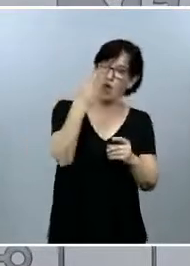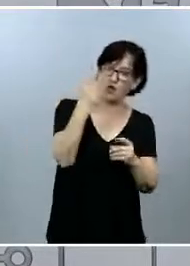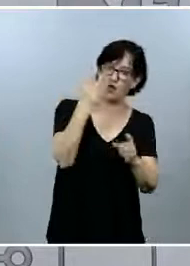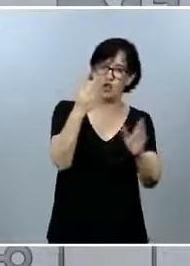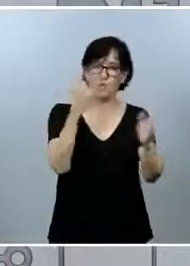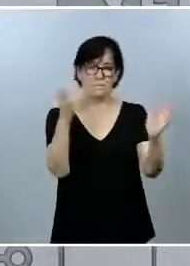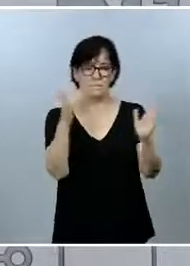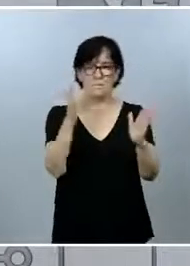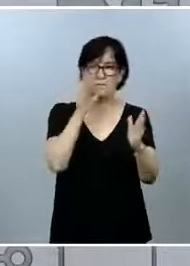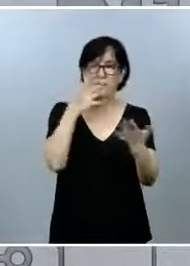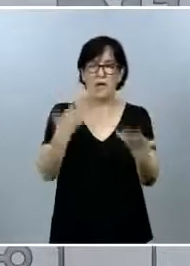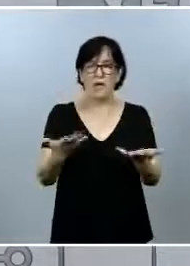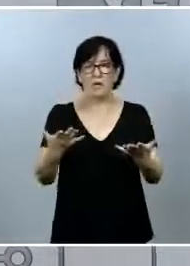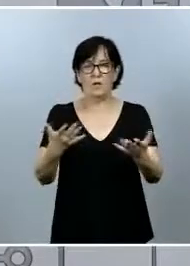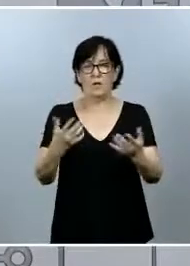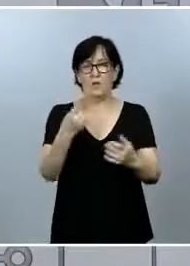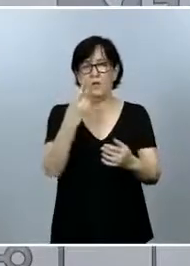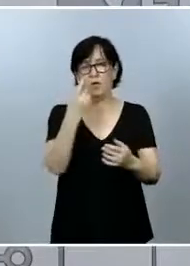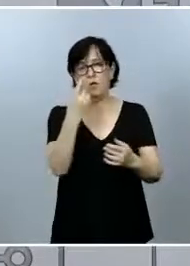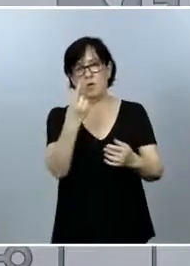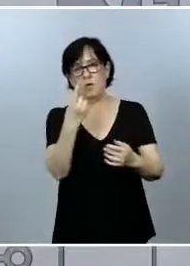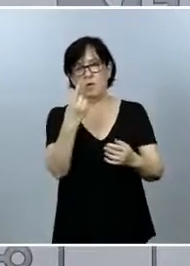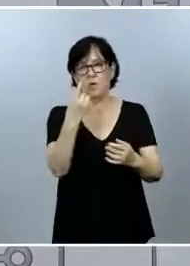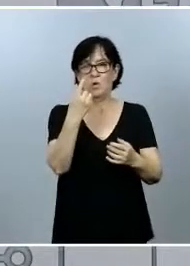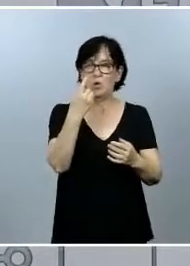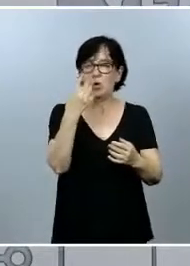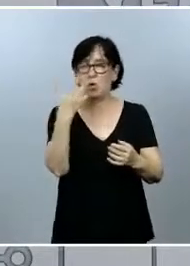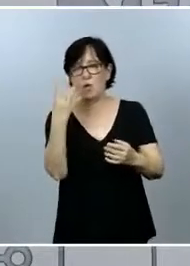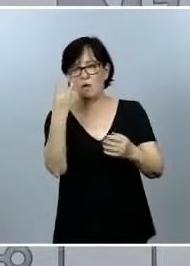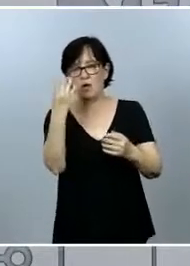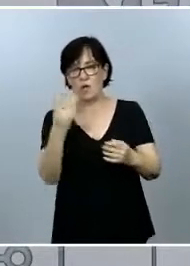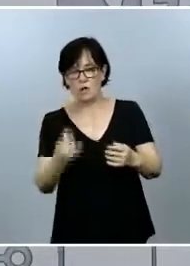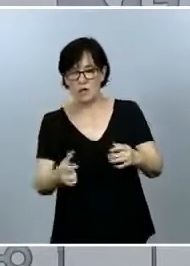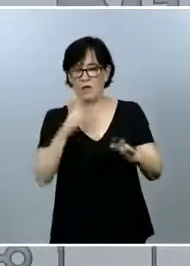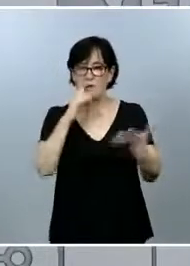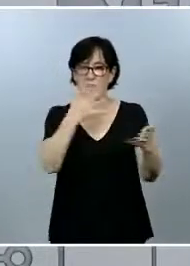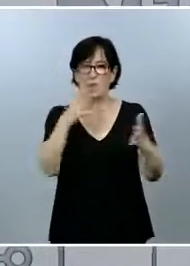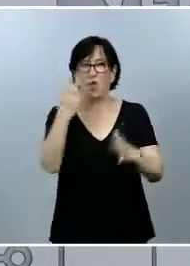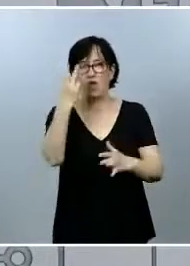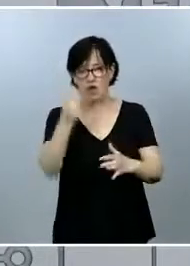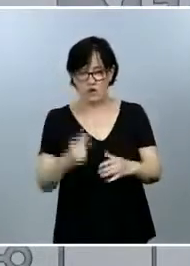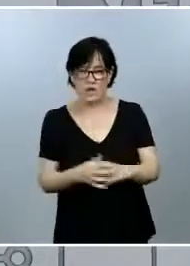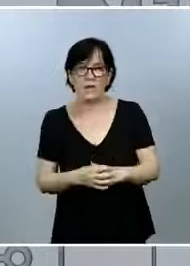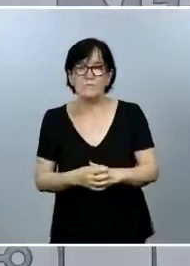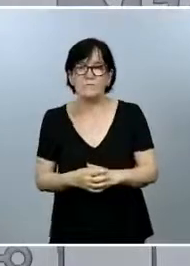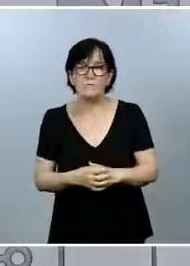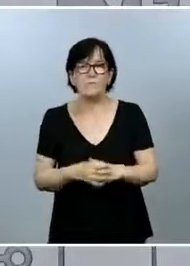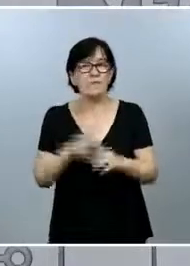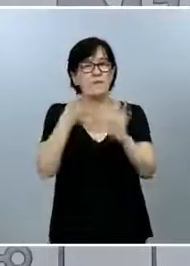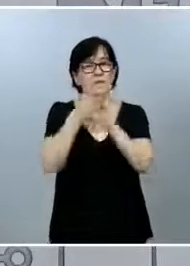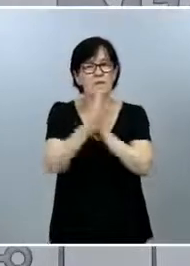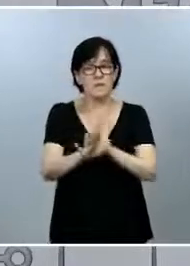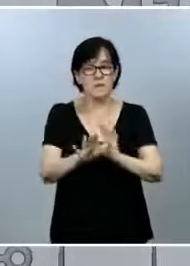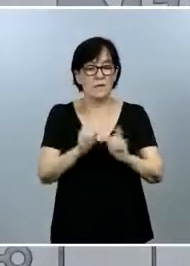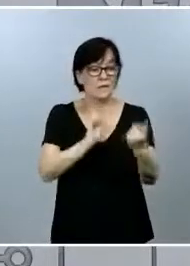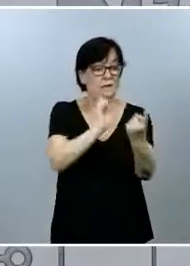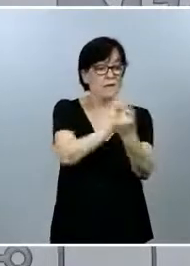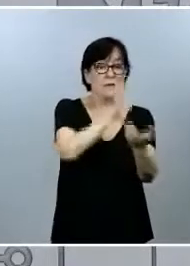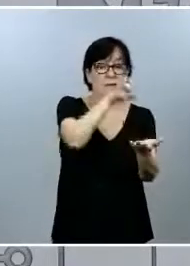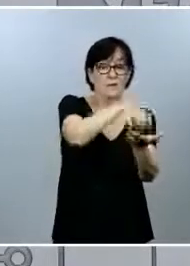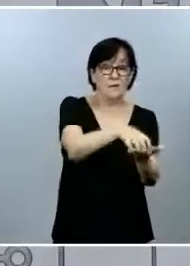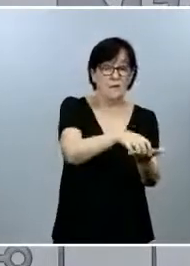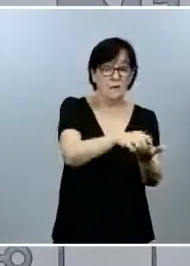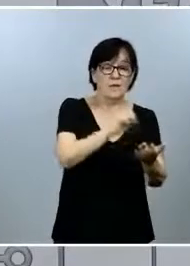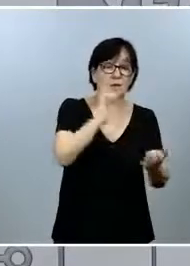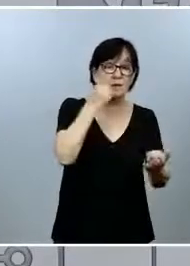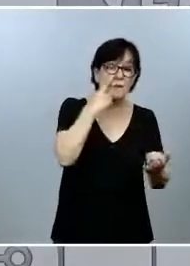variabilidad hasta ahora es de uno a cuatro días, pero el promedio es aproximadamente de dos días, lo que implica que entre la consulta y el diagnóstico es de